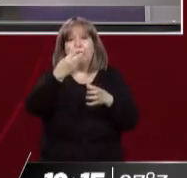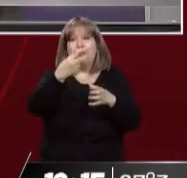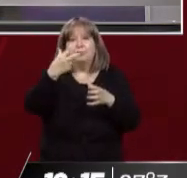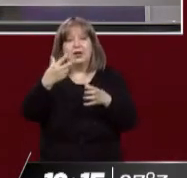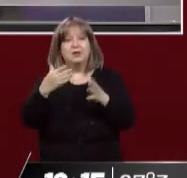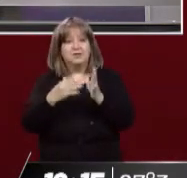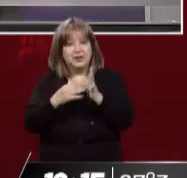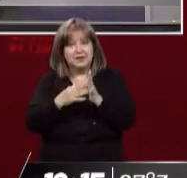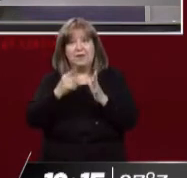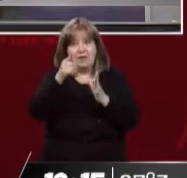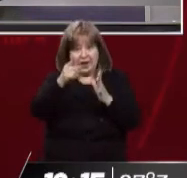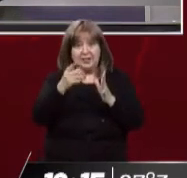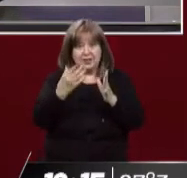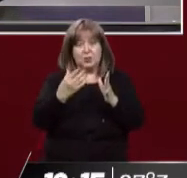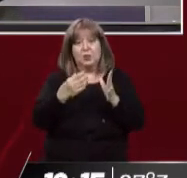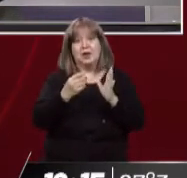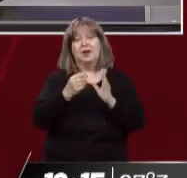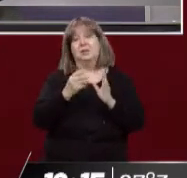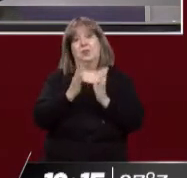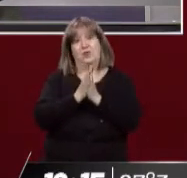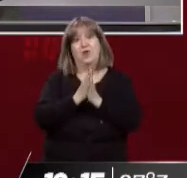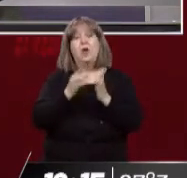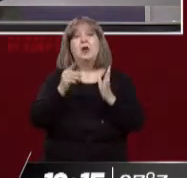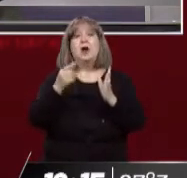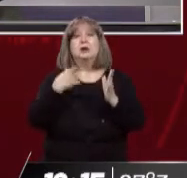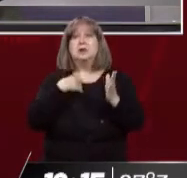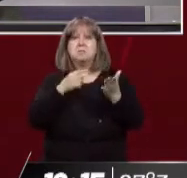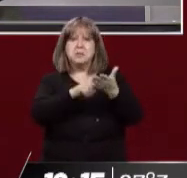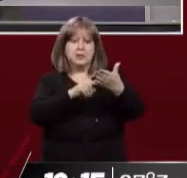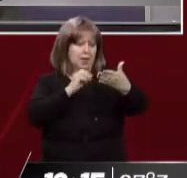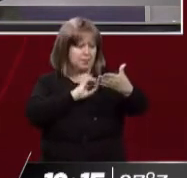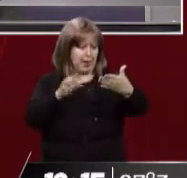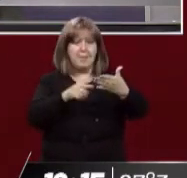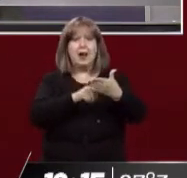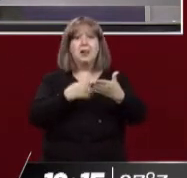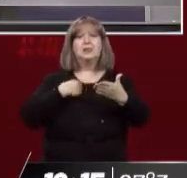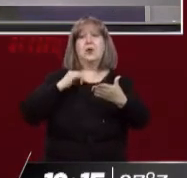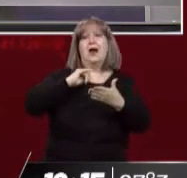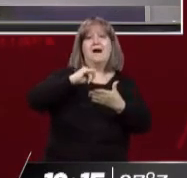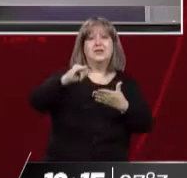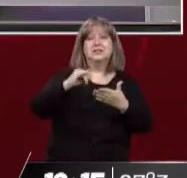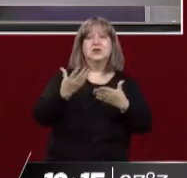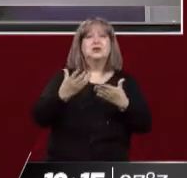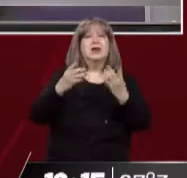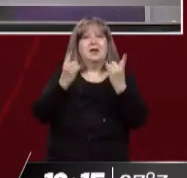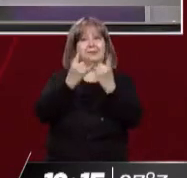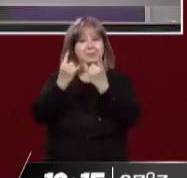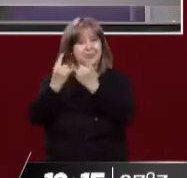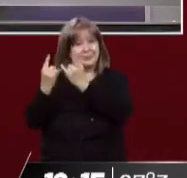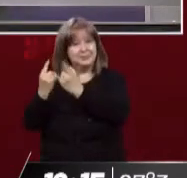que se correspondan con sus expectativas y si tienen que hacer alguna observación, que entren a la pestaña de reclamos, de